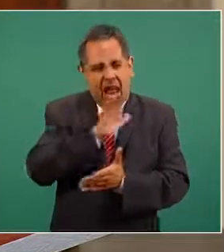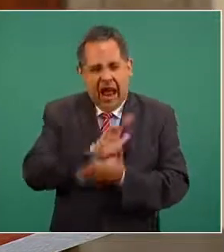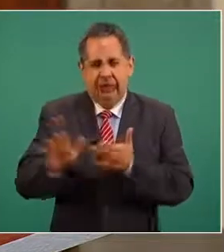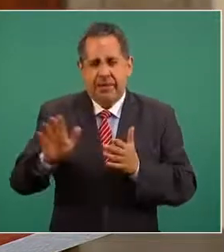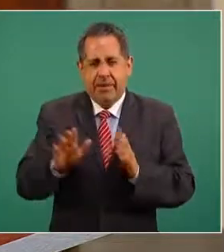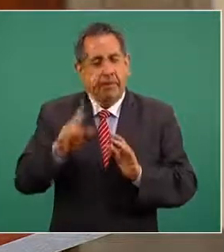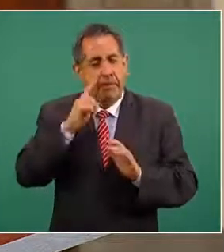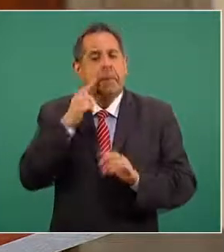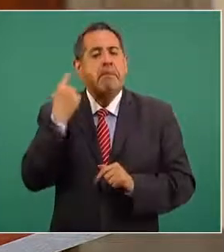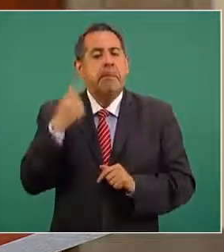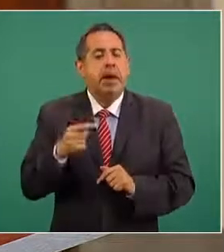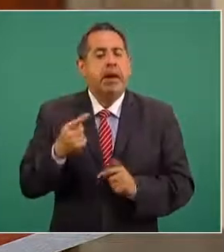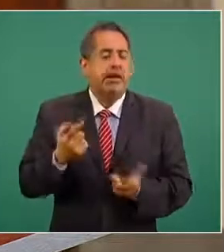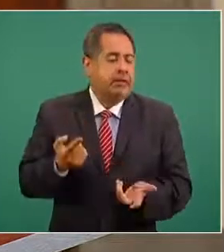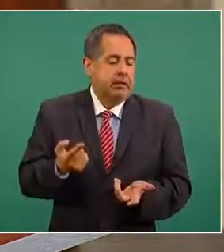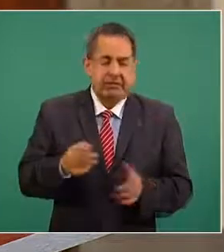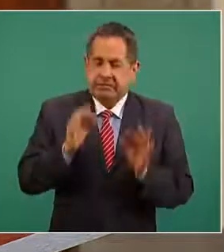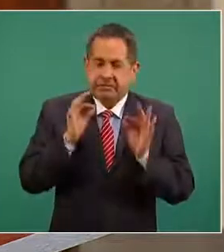para que